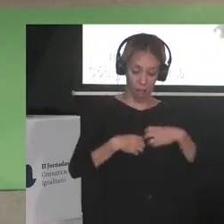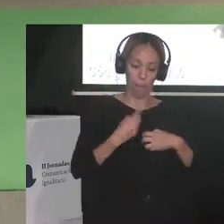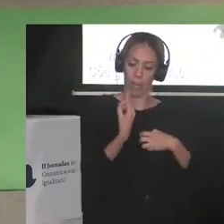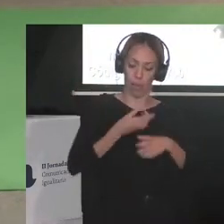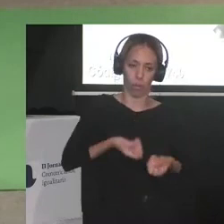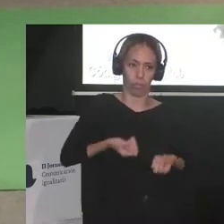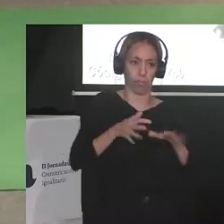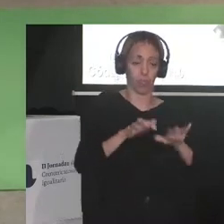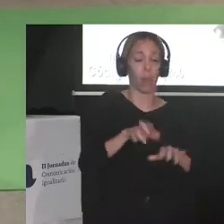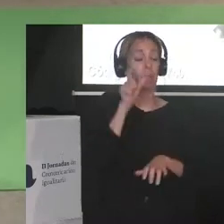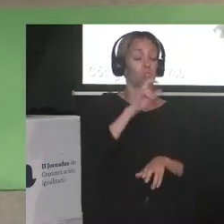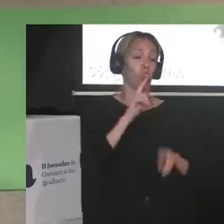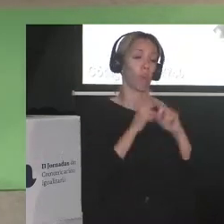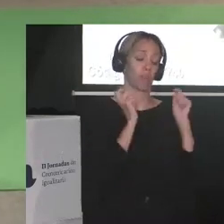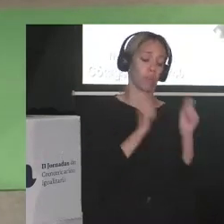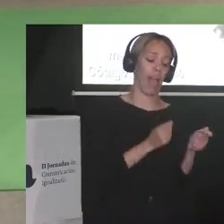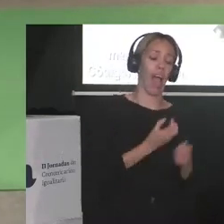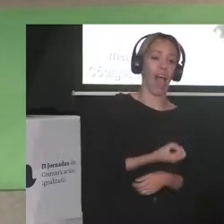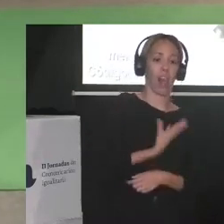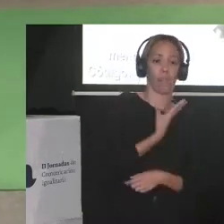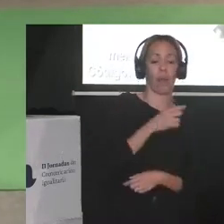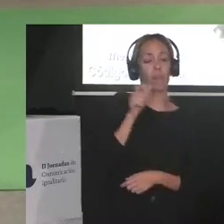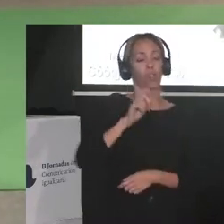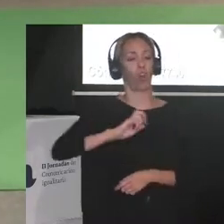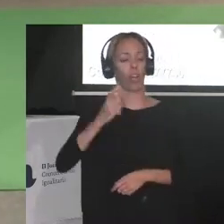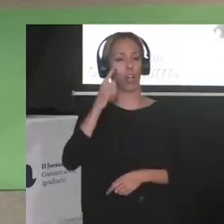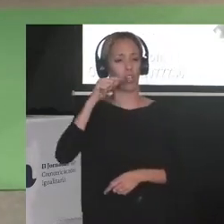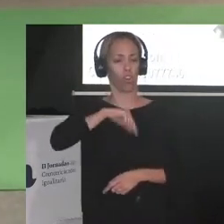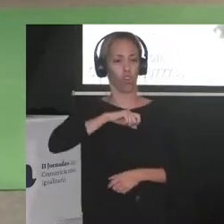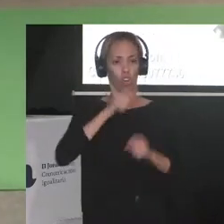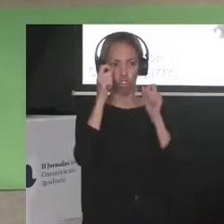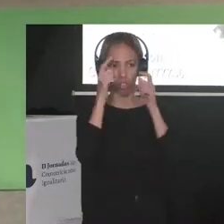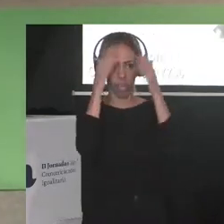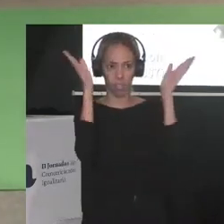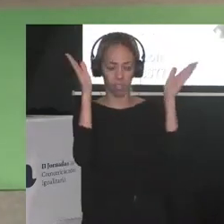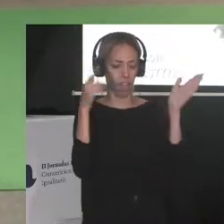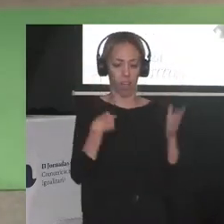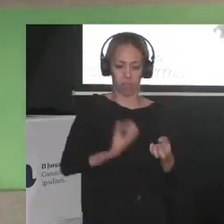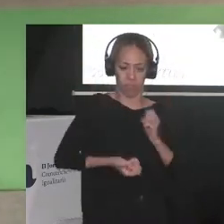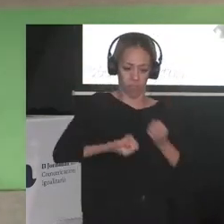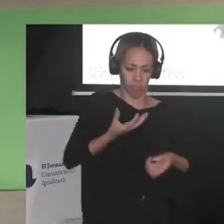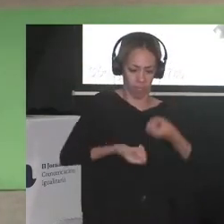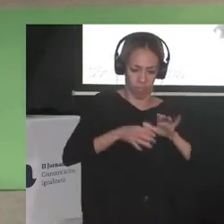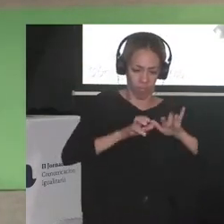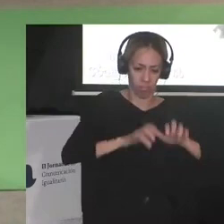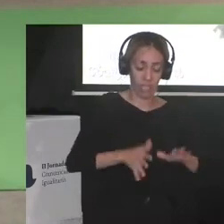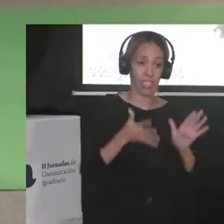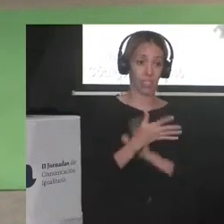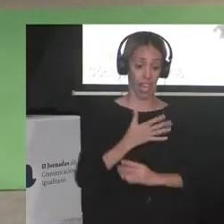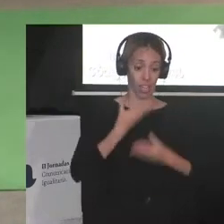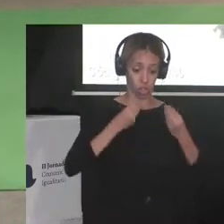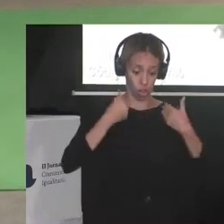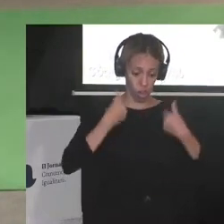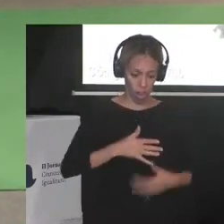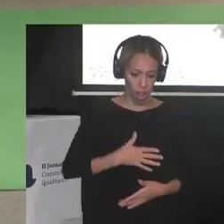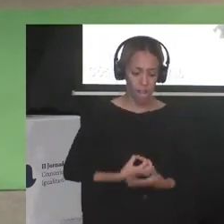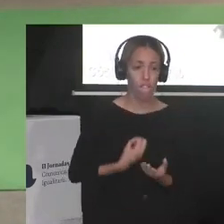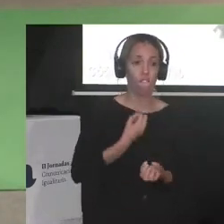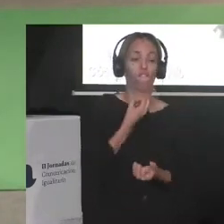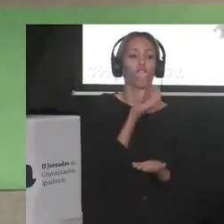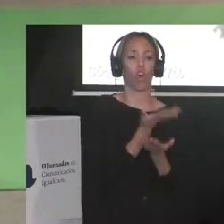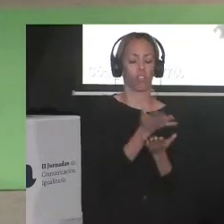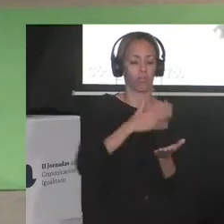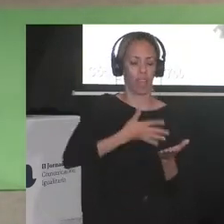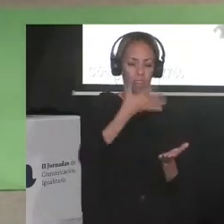unos llaman alma y otros conciencia. Son nuestras historias nuestras voces las denuncias